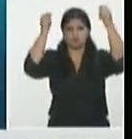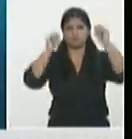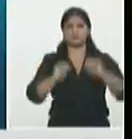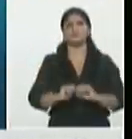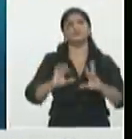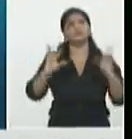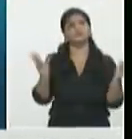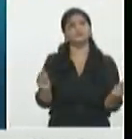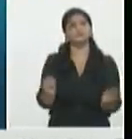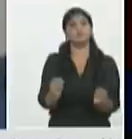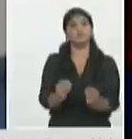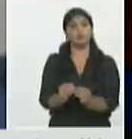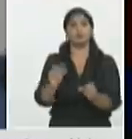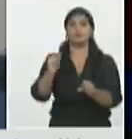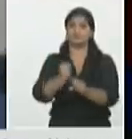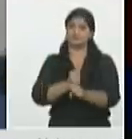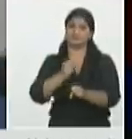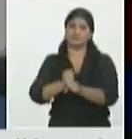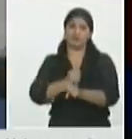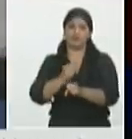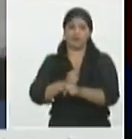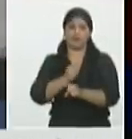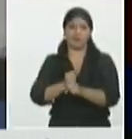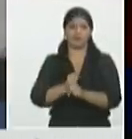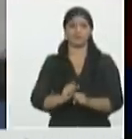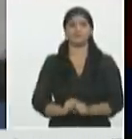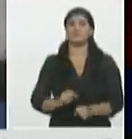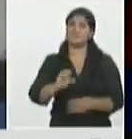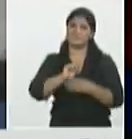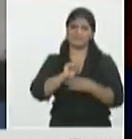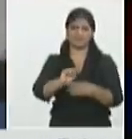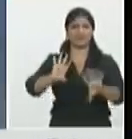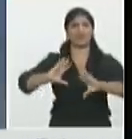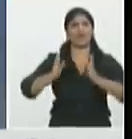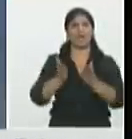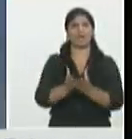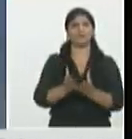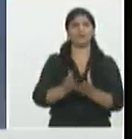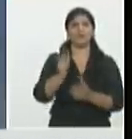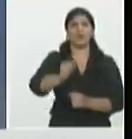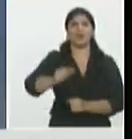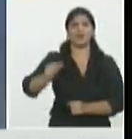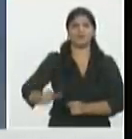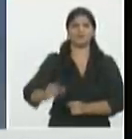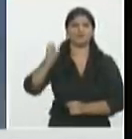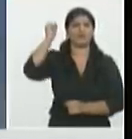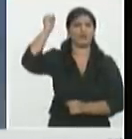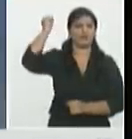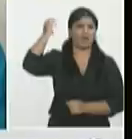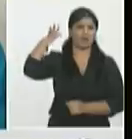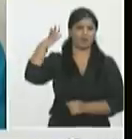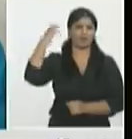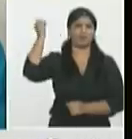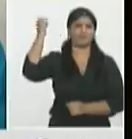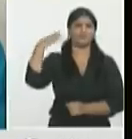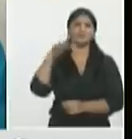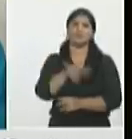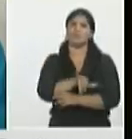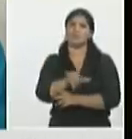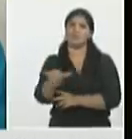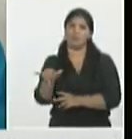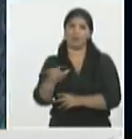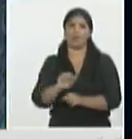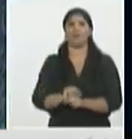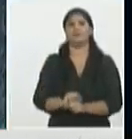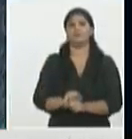equipo de laboratorio de rayos X para así prestar todo el servicio a toda la población venezolana y dar lo mejor de sí además tenemos un servicio de cuerpo de guardia de